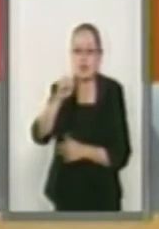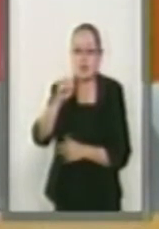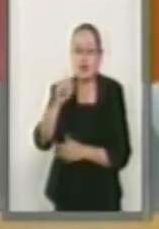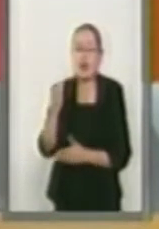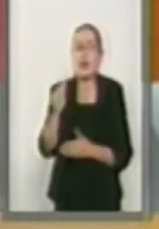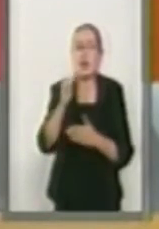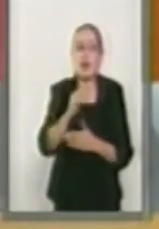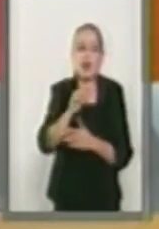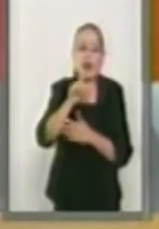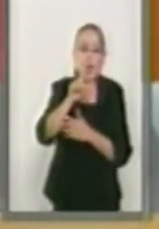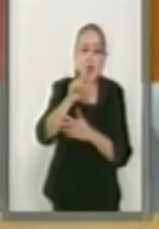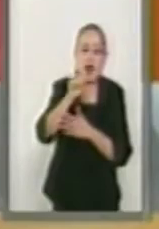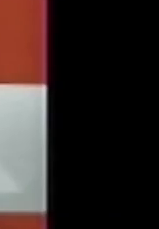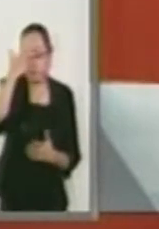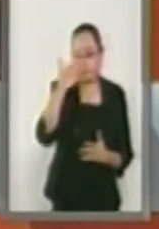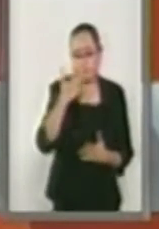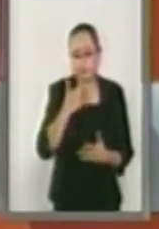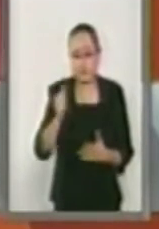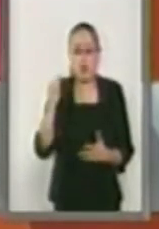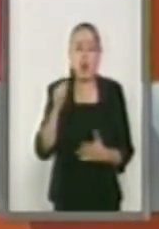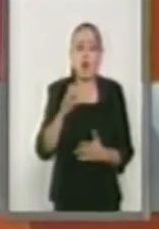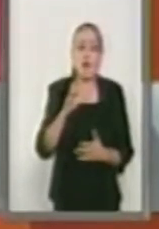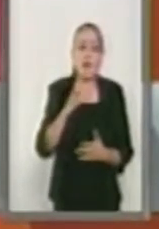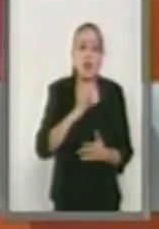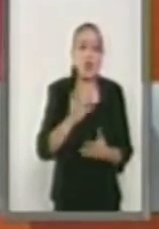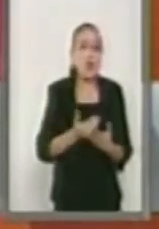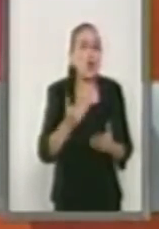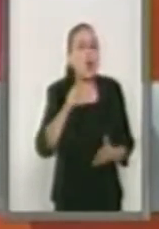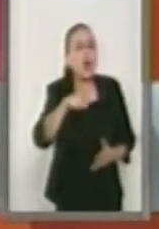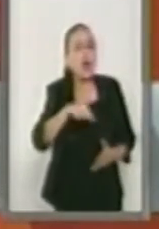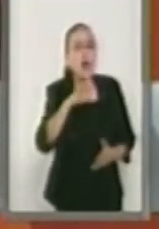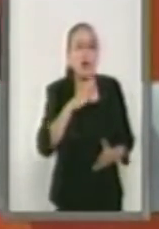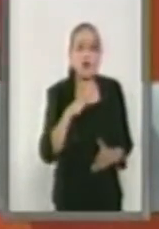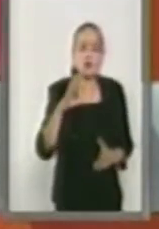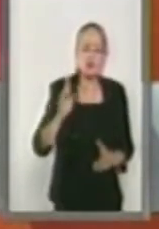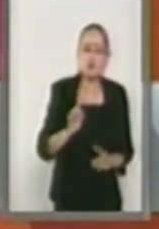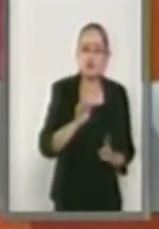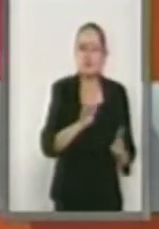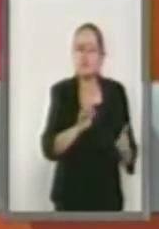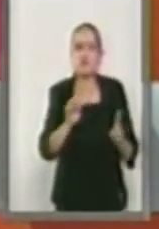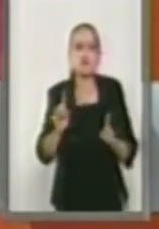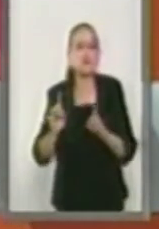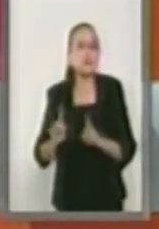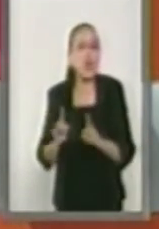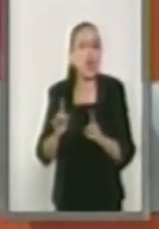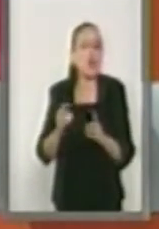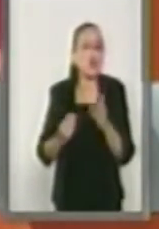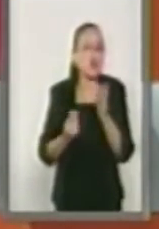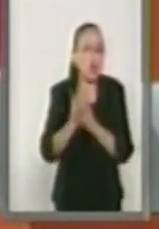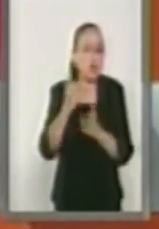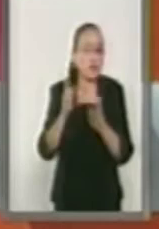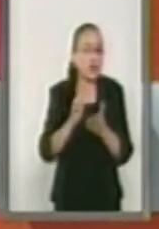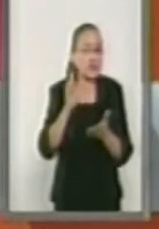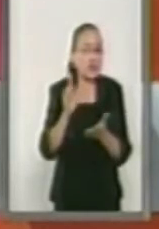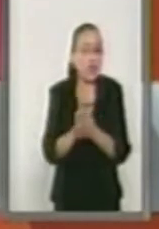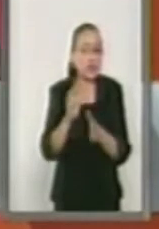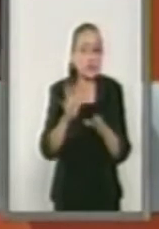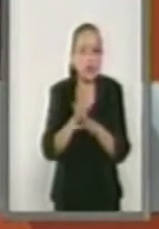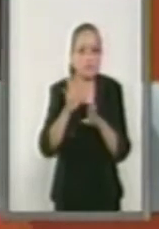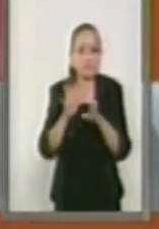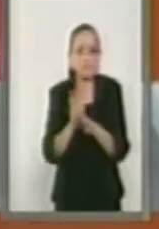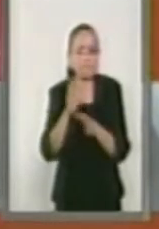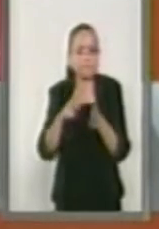Lainez, Lainez. Fue de los que decíamos, andaba ahí empujando las reformas en cada momento,